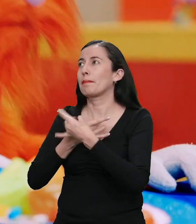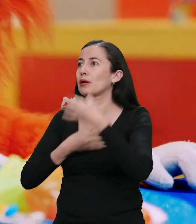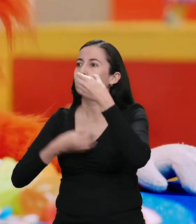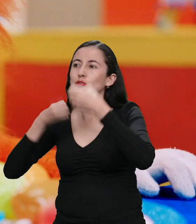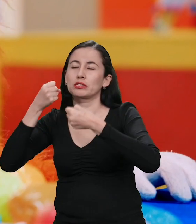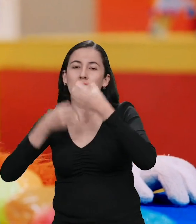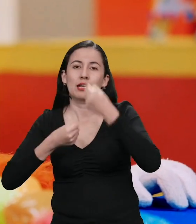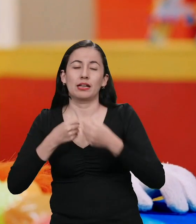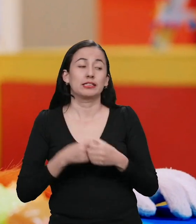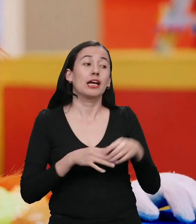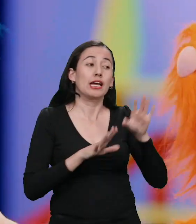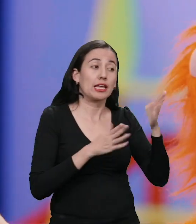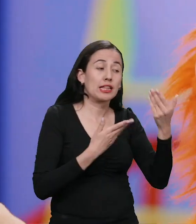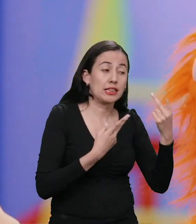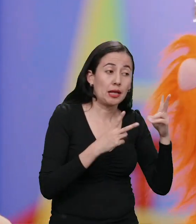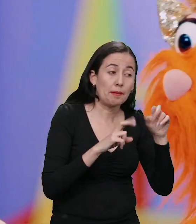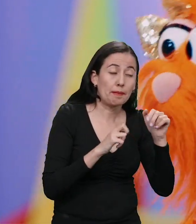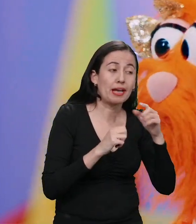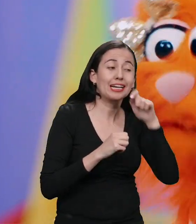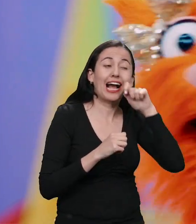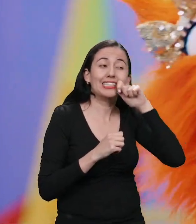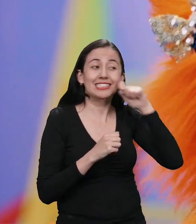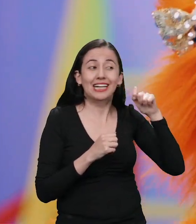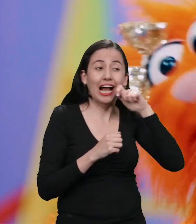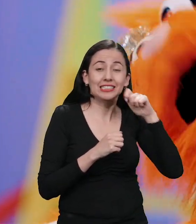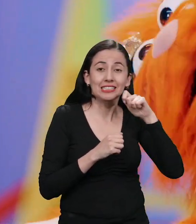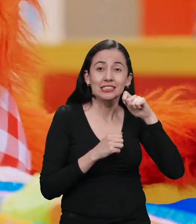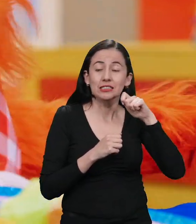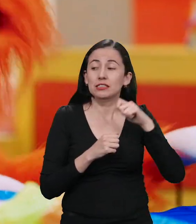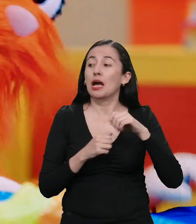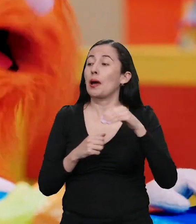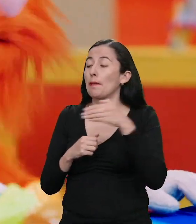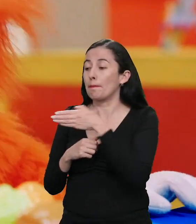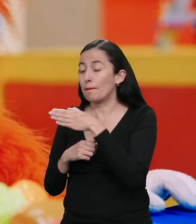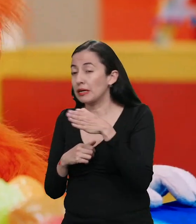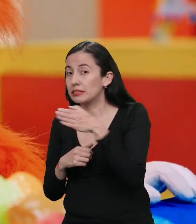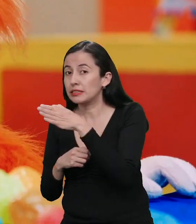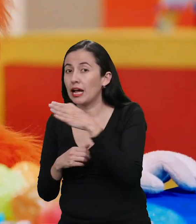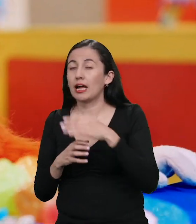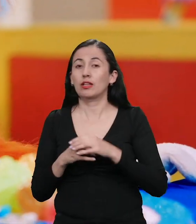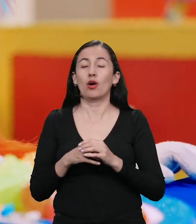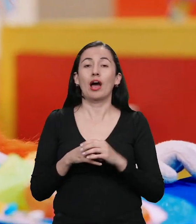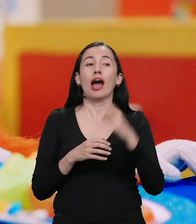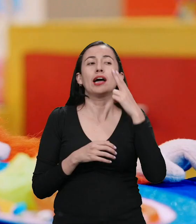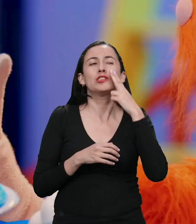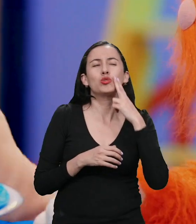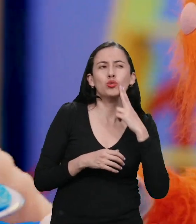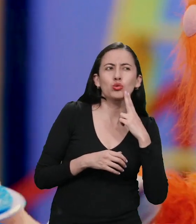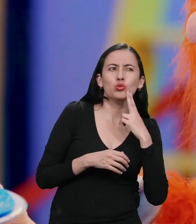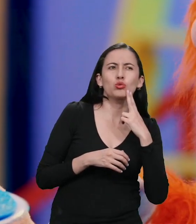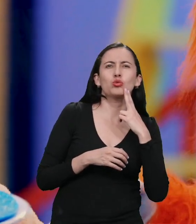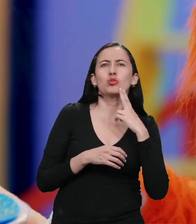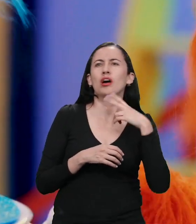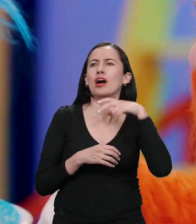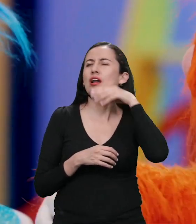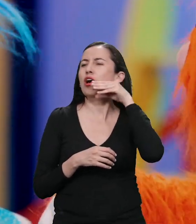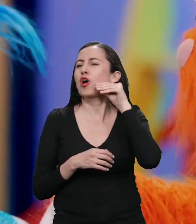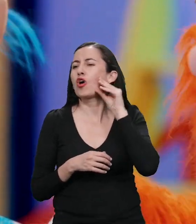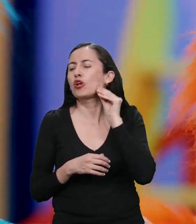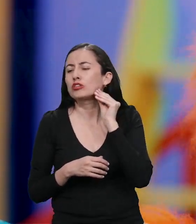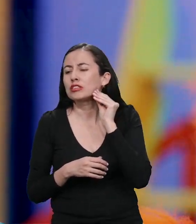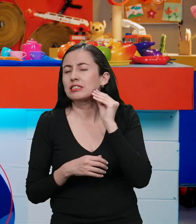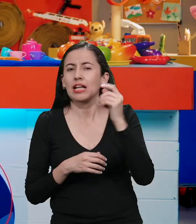miau. Y tienes que comer también un poco de carne. Me gusta el pescado. Sí, y de azúcar y golosinas y